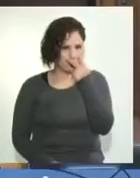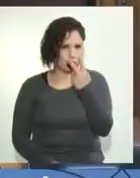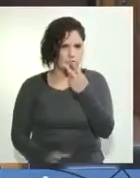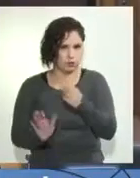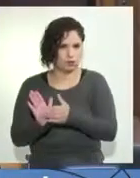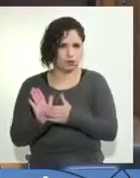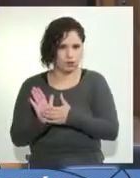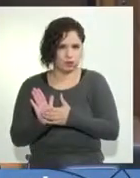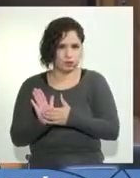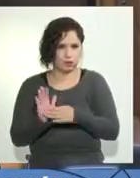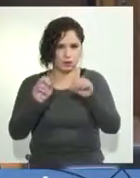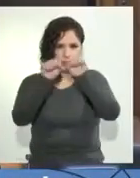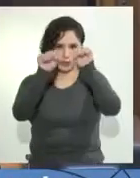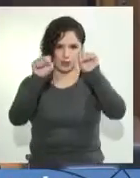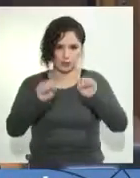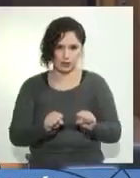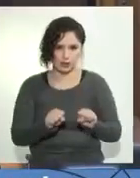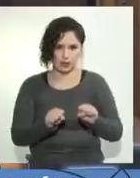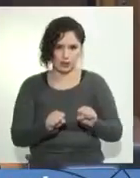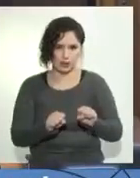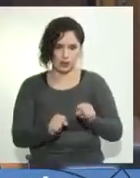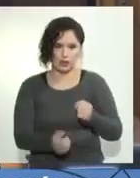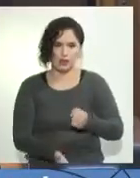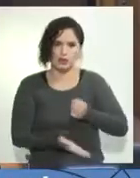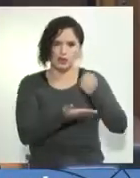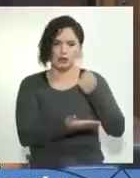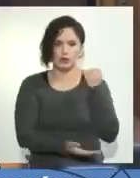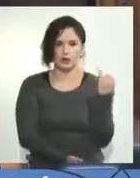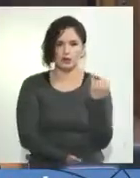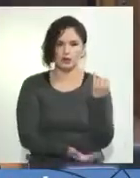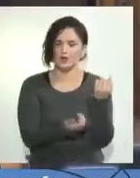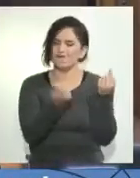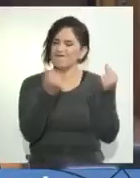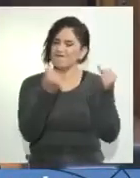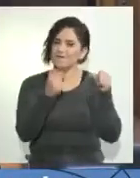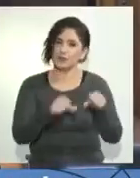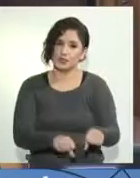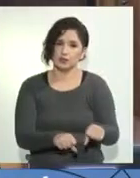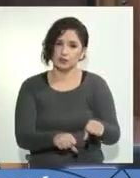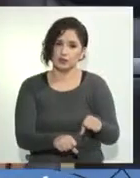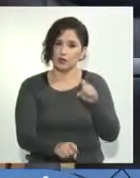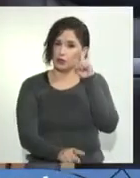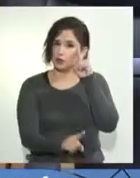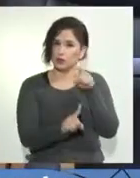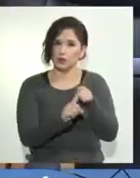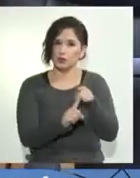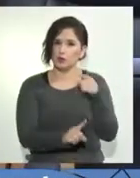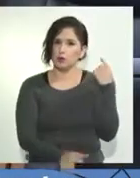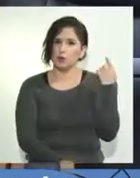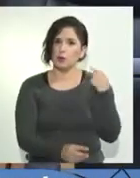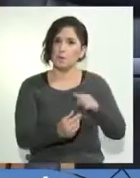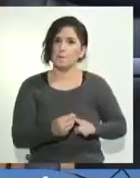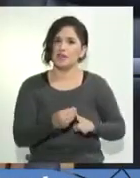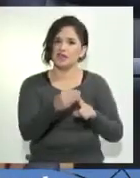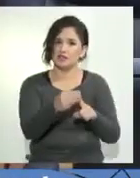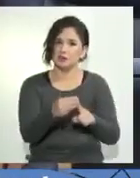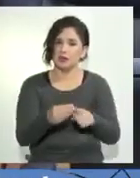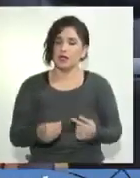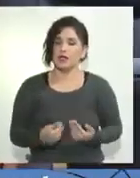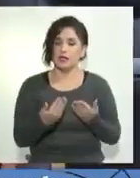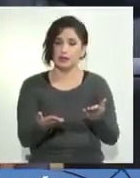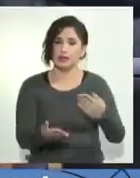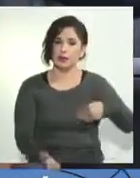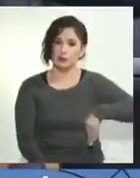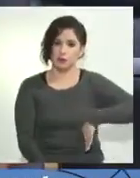El sistema de capitalización individual ha fracasado rotundamente en su tarea esencial, que es la de proveer pensiones que